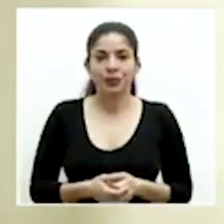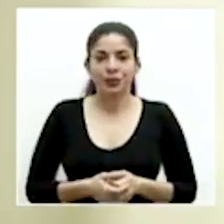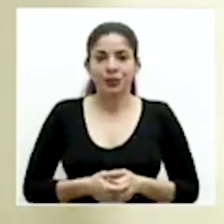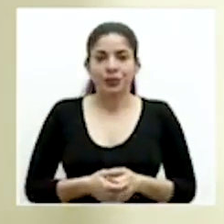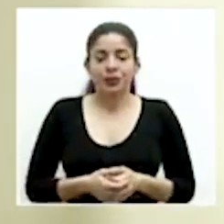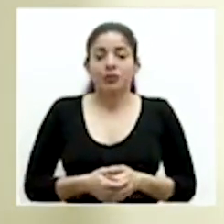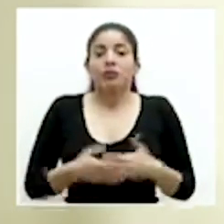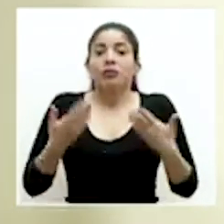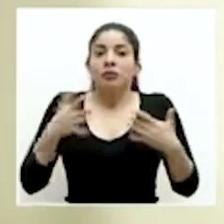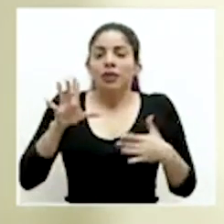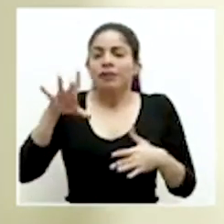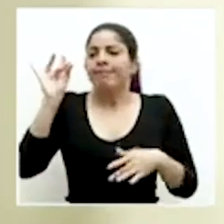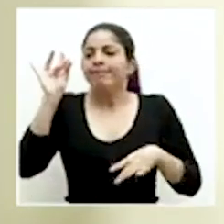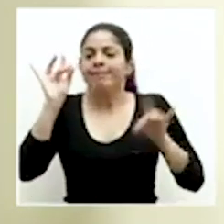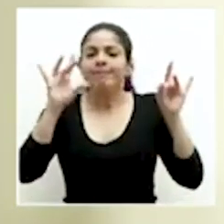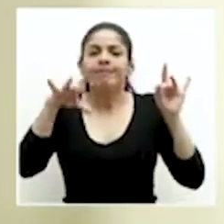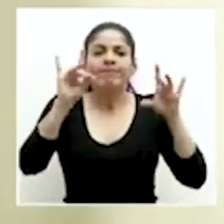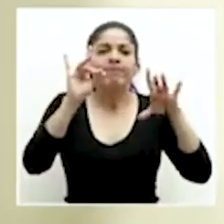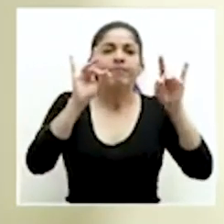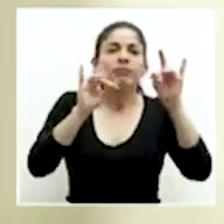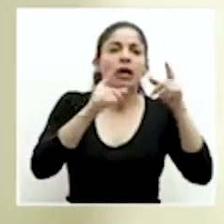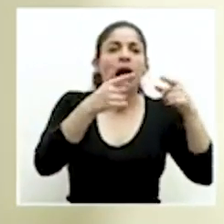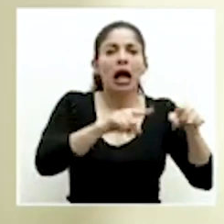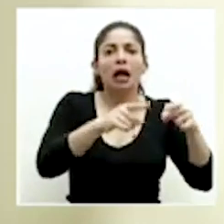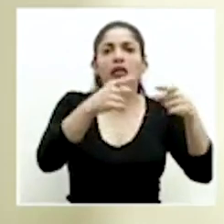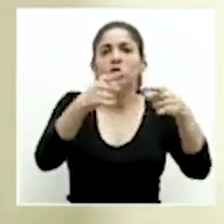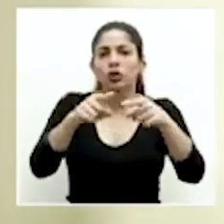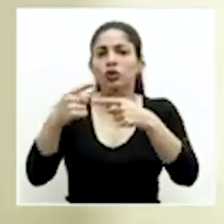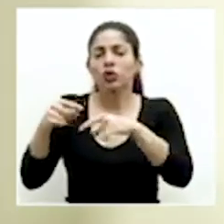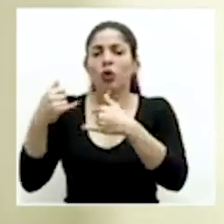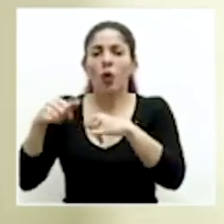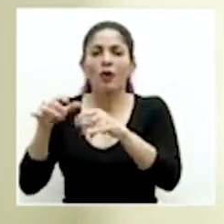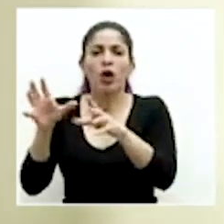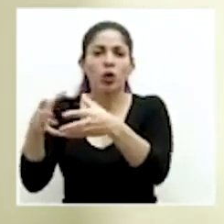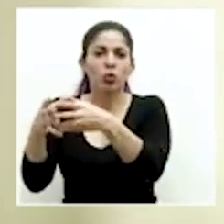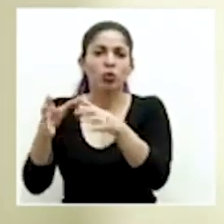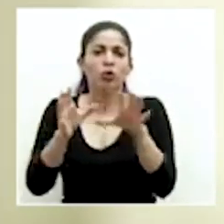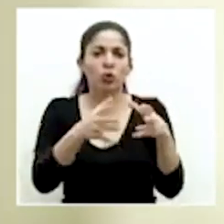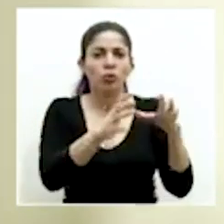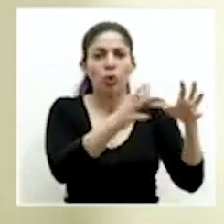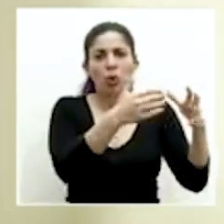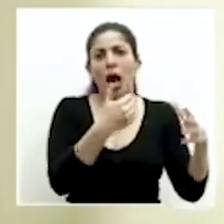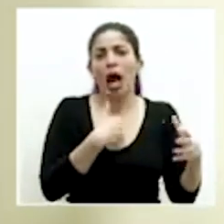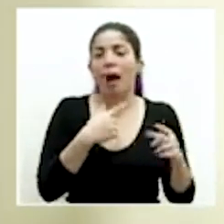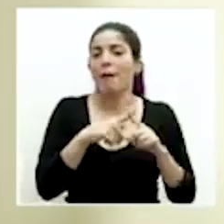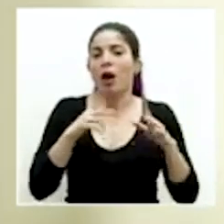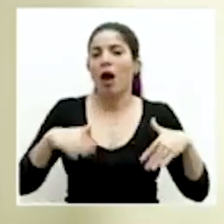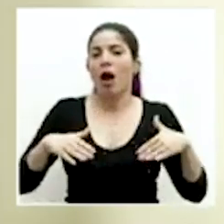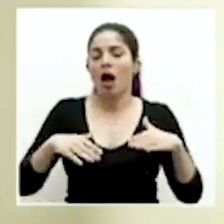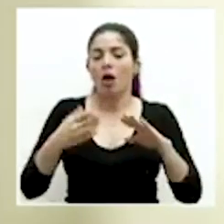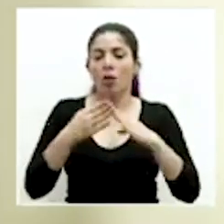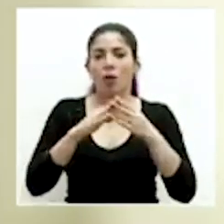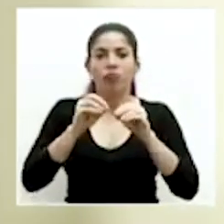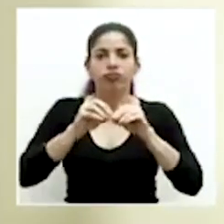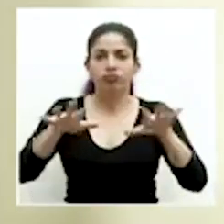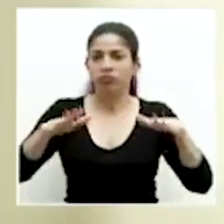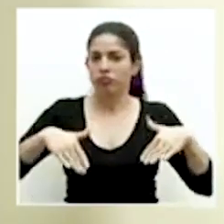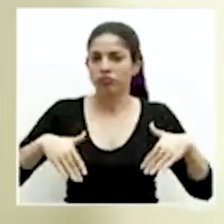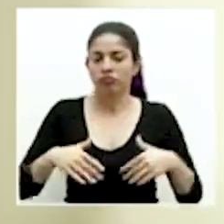hemos encontrado casos sin habiendo conglomerados clusters pero no se ha generado transmisión comunitaria